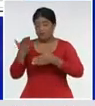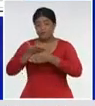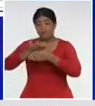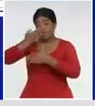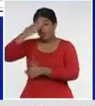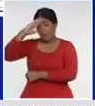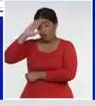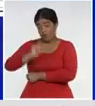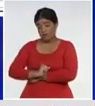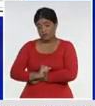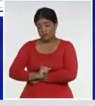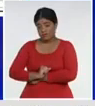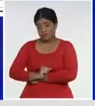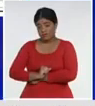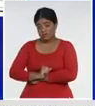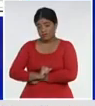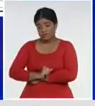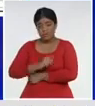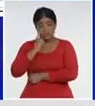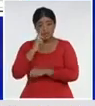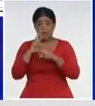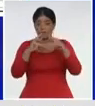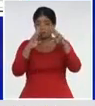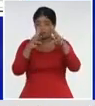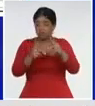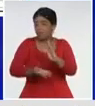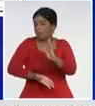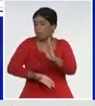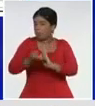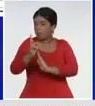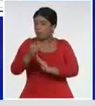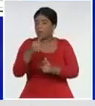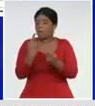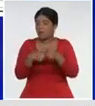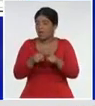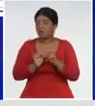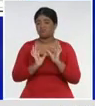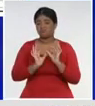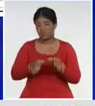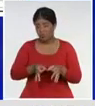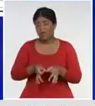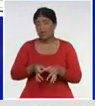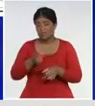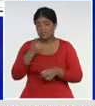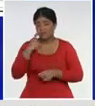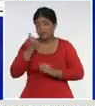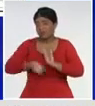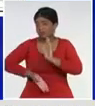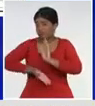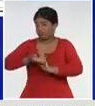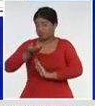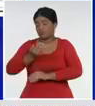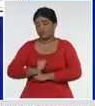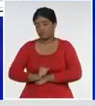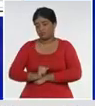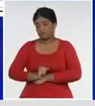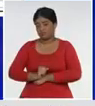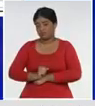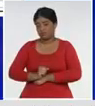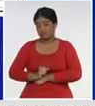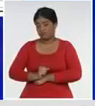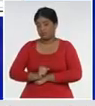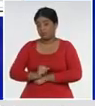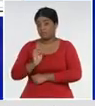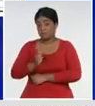un número de casos, que si bien, no se incrementa, pero se mantiene alto, en cuarto lugar, en la tasa, incidencia, en nuestro